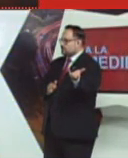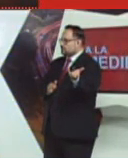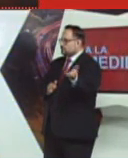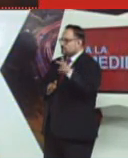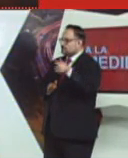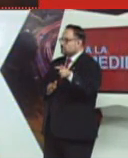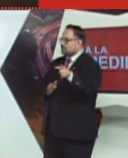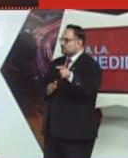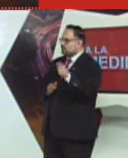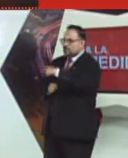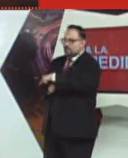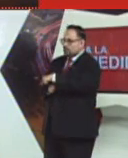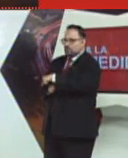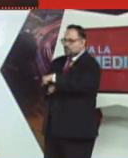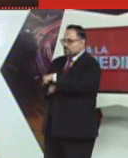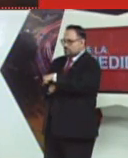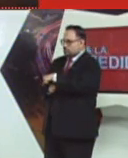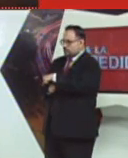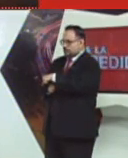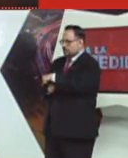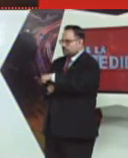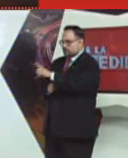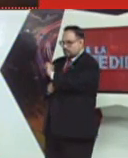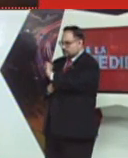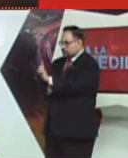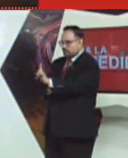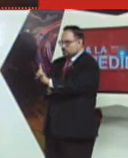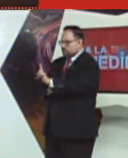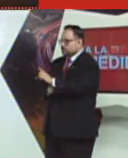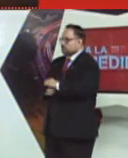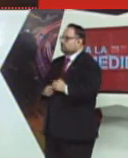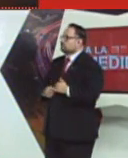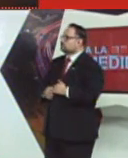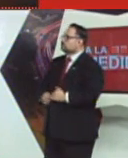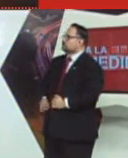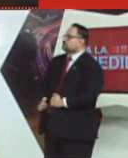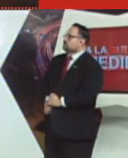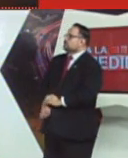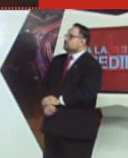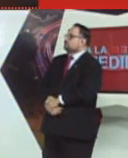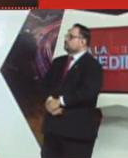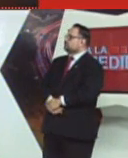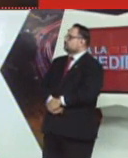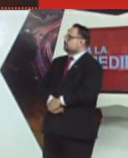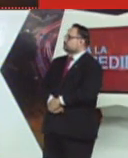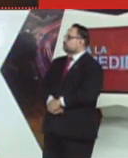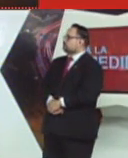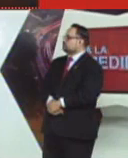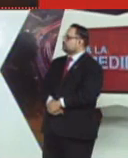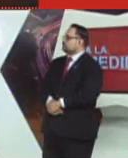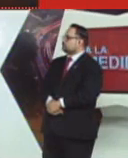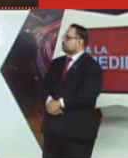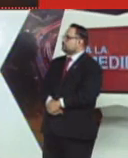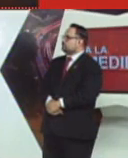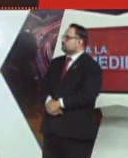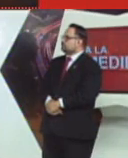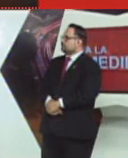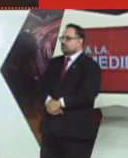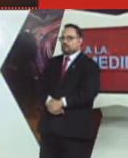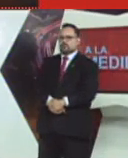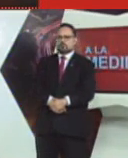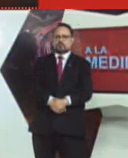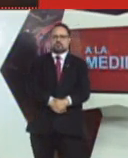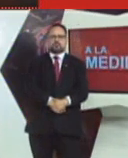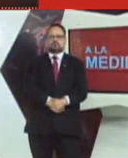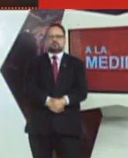masificar las pruebas de alguna manera, pero hoy 249 positivos, pocos no son. Definitivamente, Julio, seguimos aumentando estos casos.